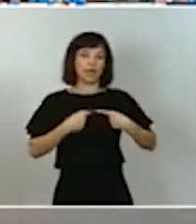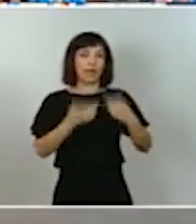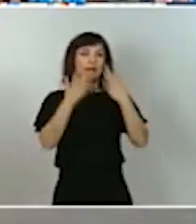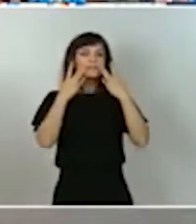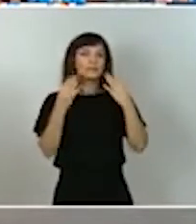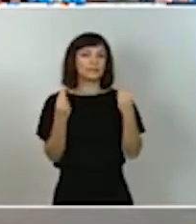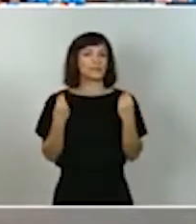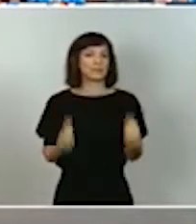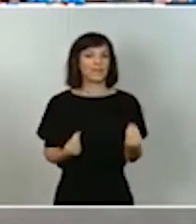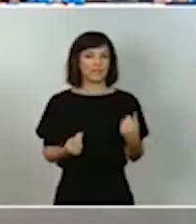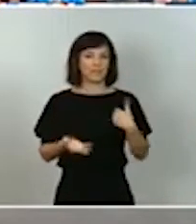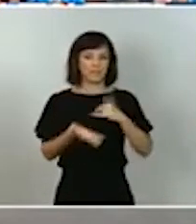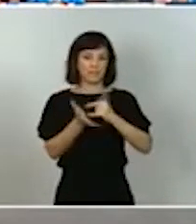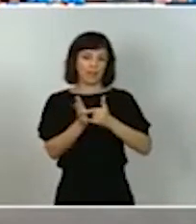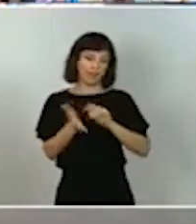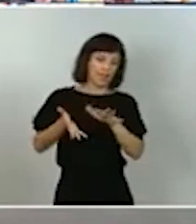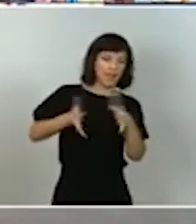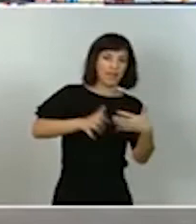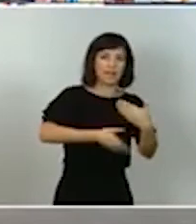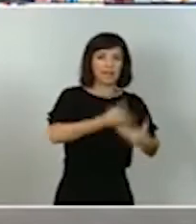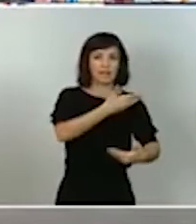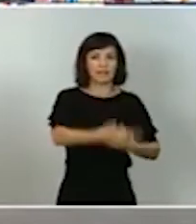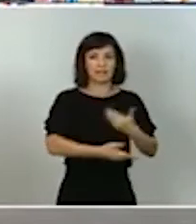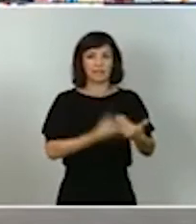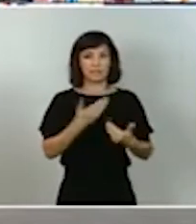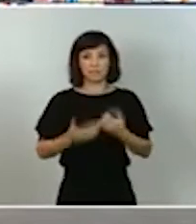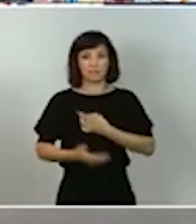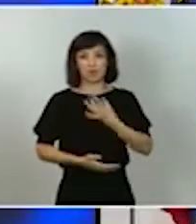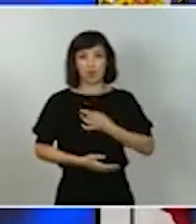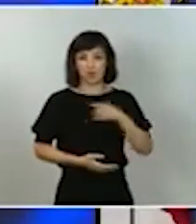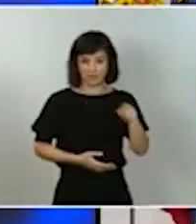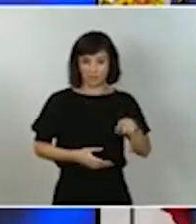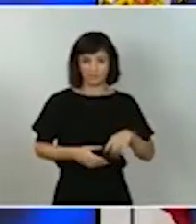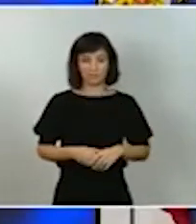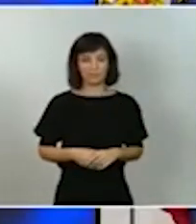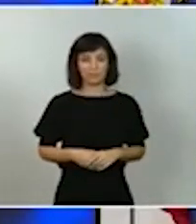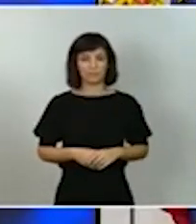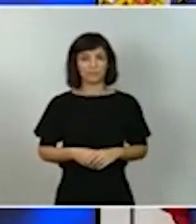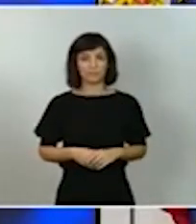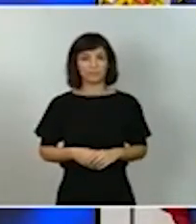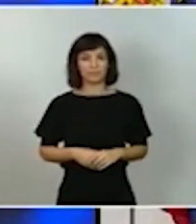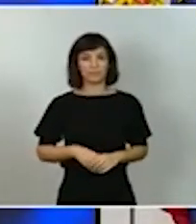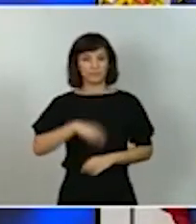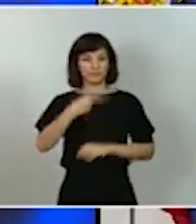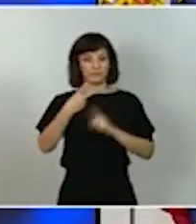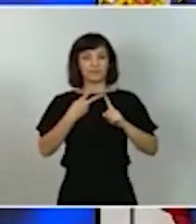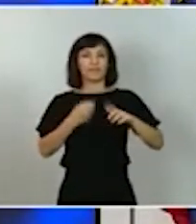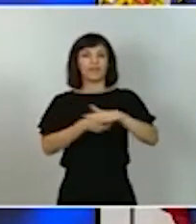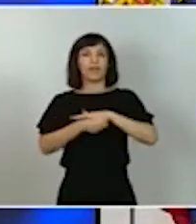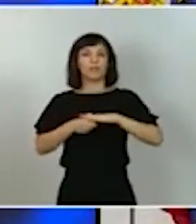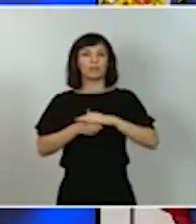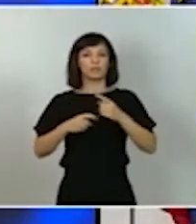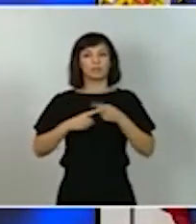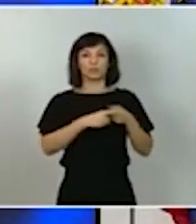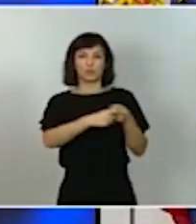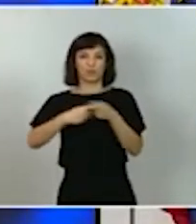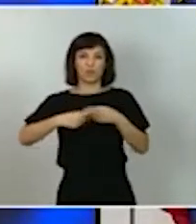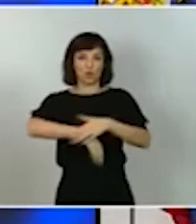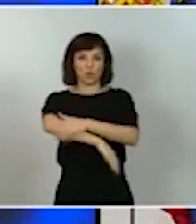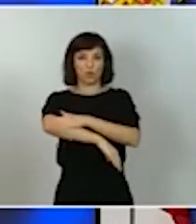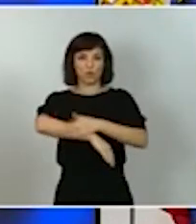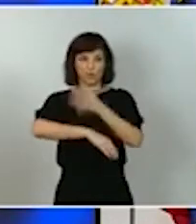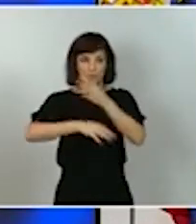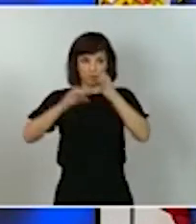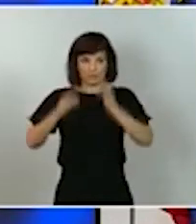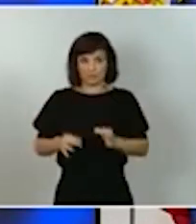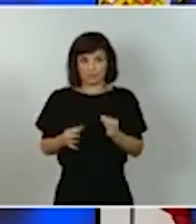desarrollo del plan en la Moncloa en segundo lugar en el ámbito de la cogobernanza porque vivimos en un estado compuesto porque